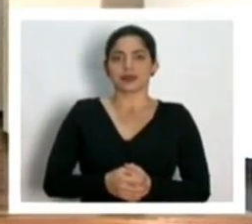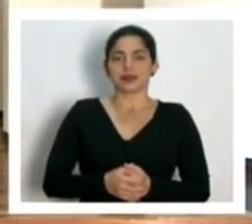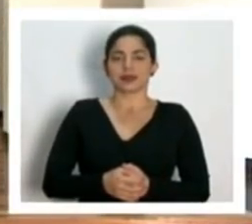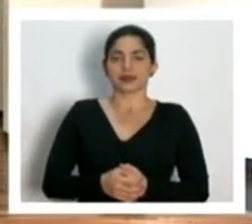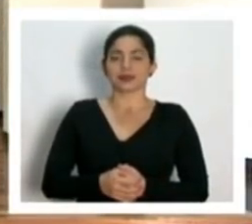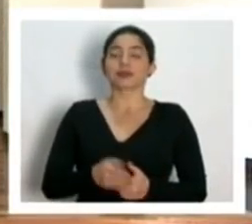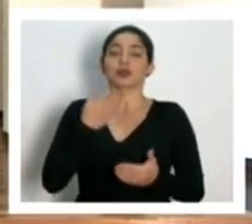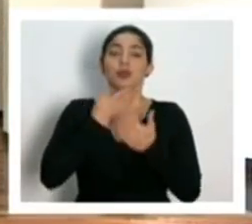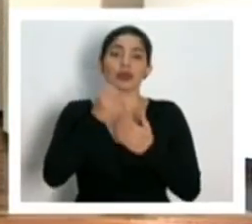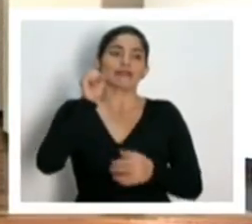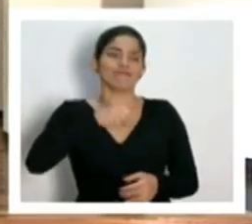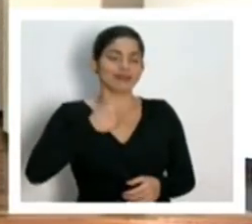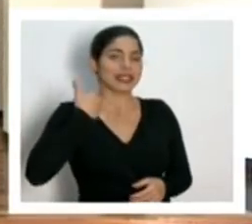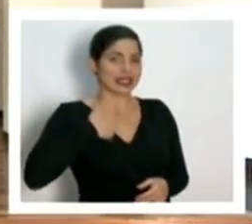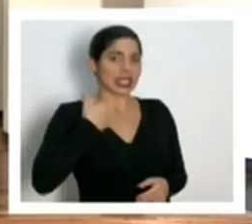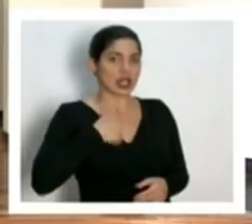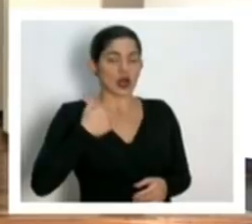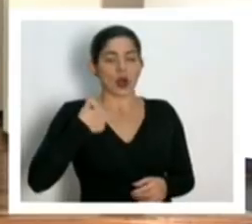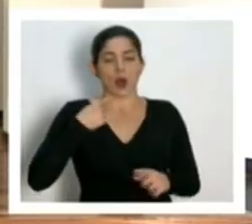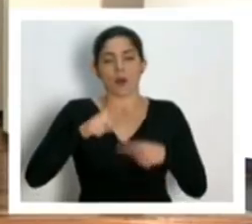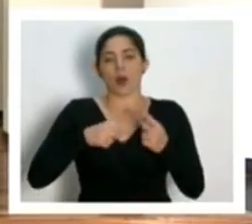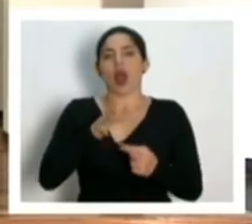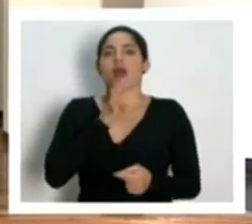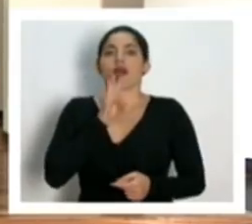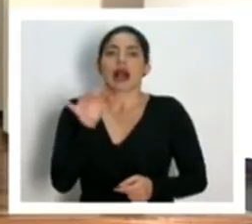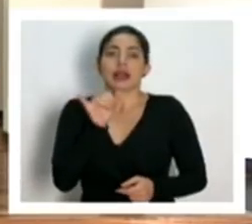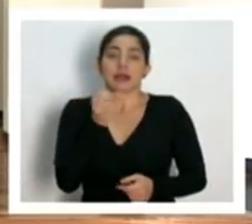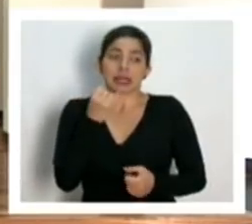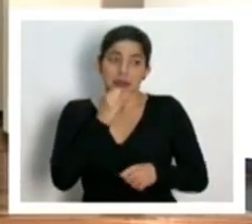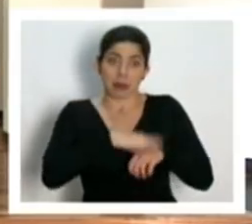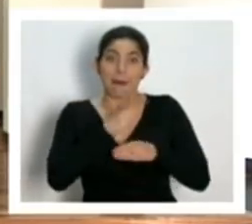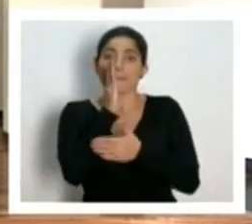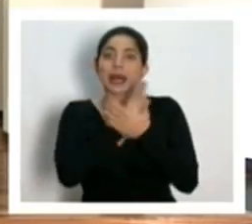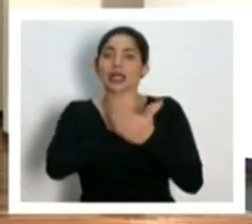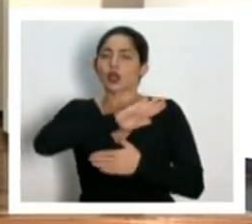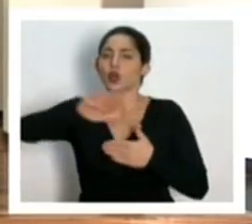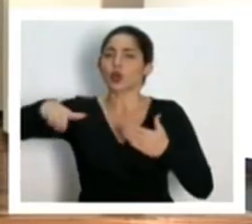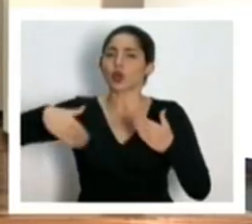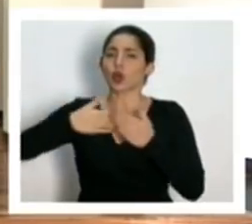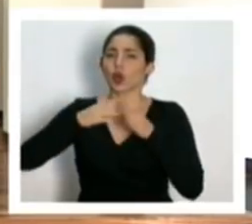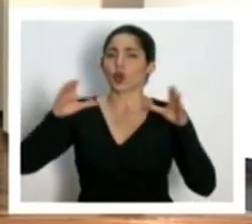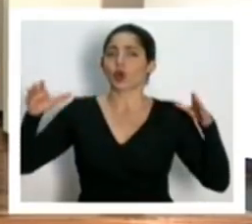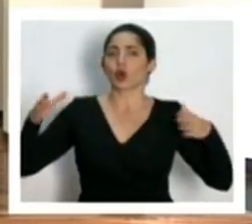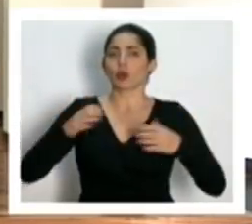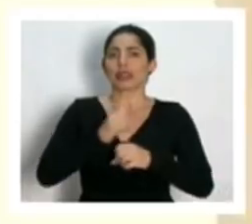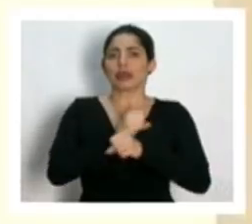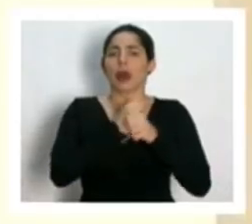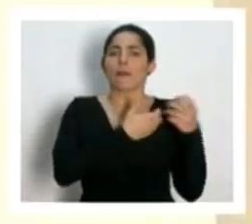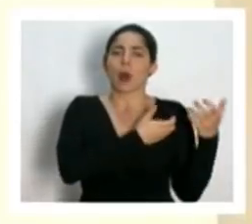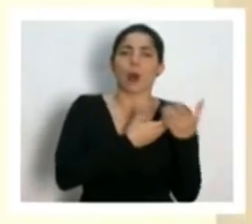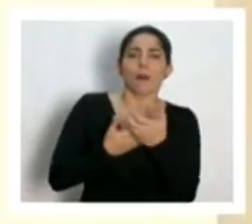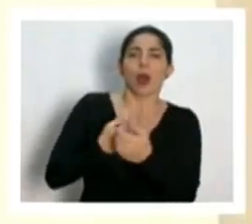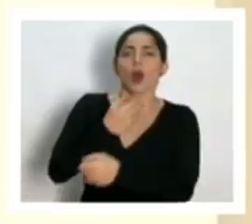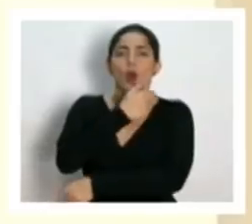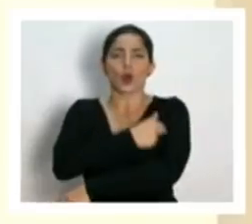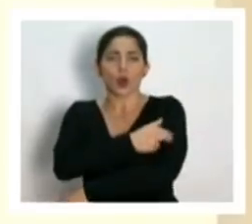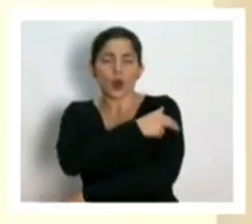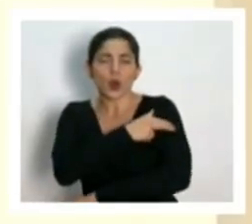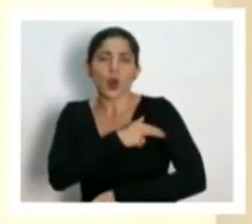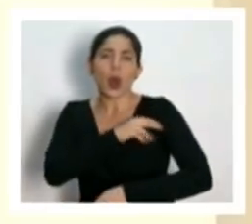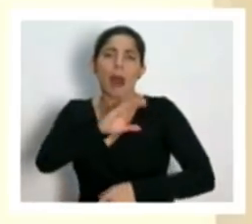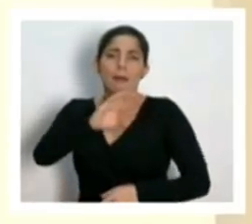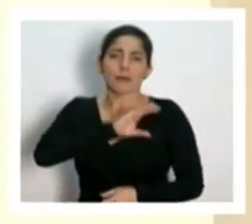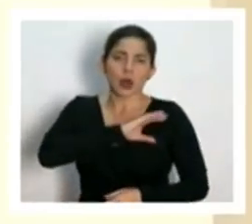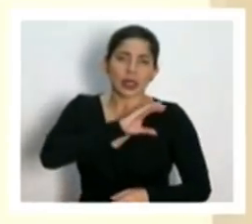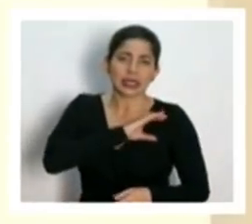bueno sí señor y voy a hablar también señor si me lo permite en nombre de todos los cuerpos de seguridad también bomberos Cruz Roja todos los cuerpos de